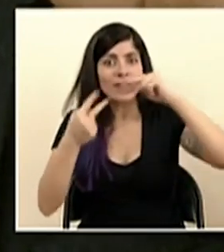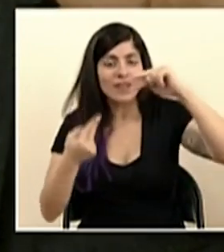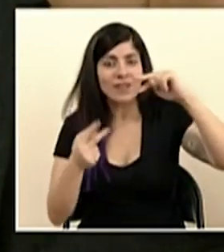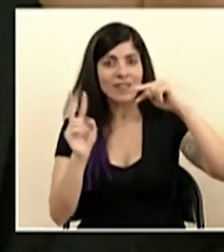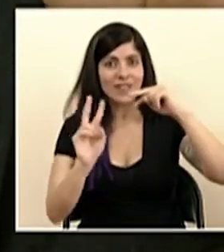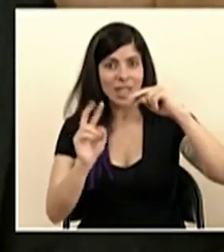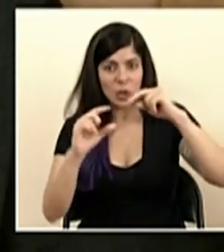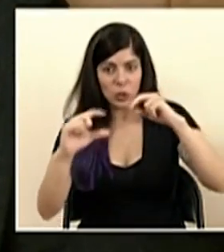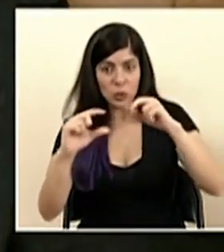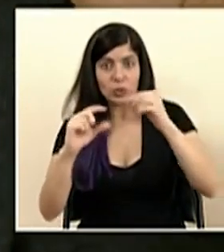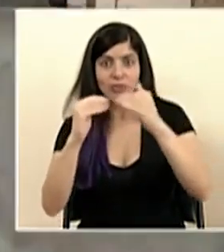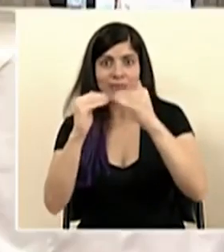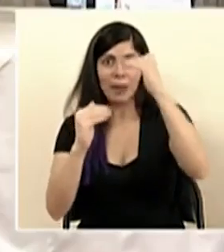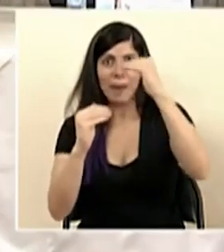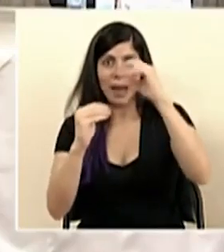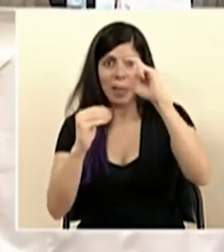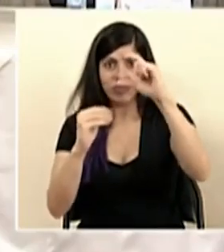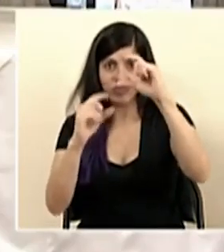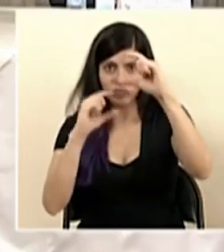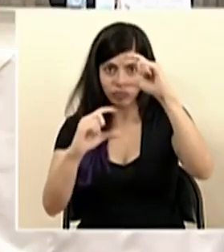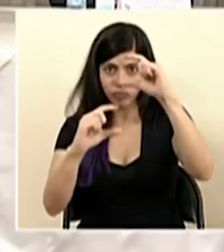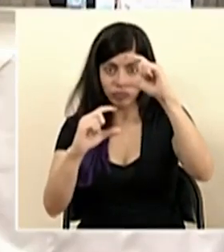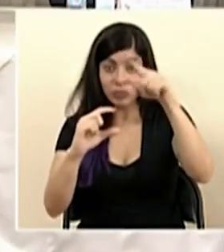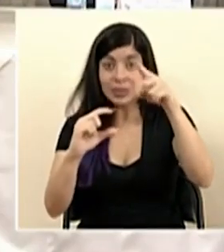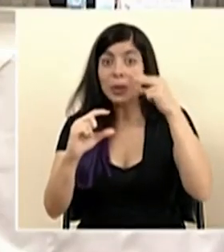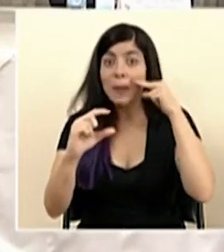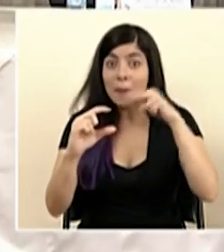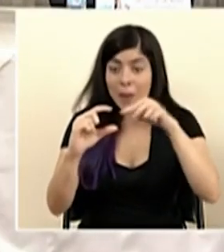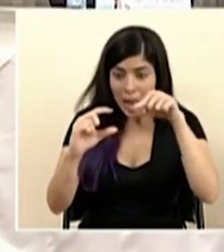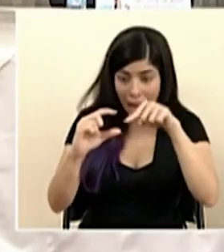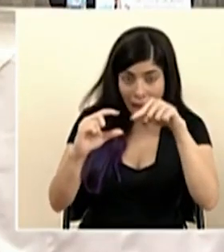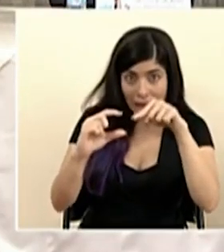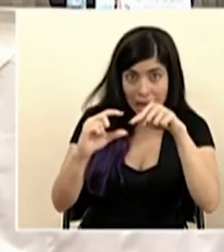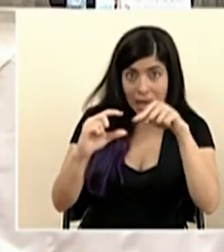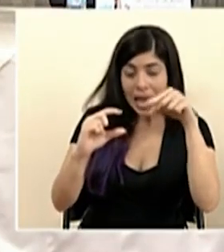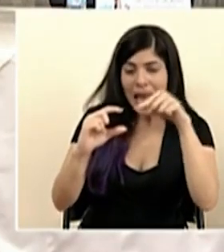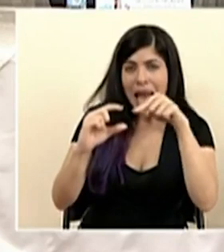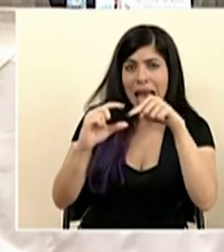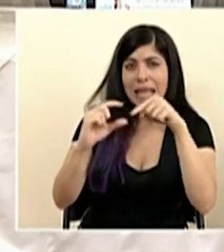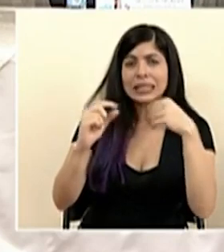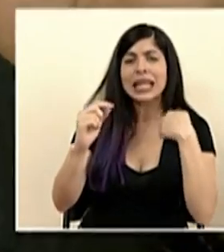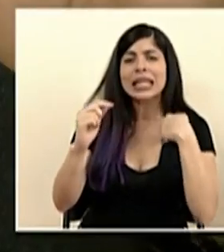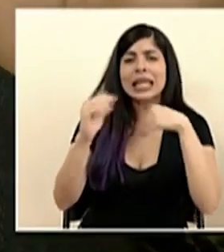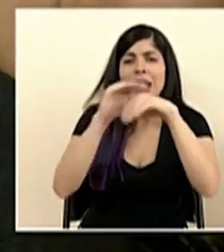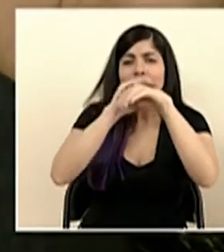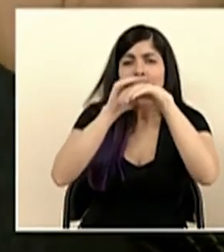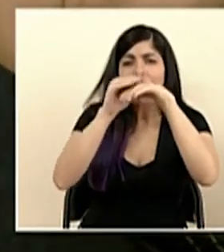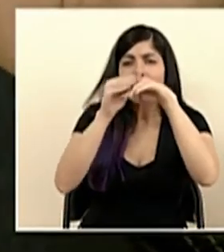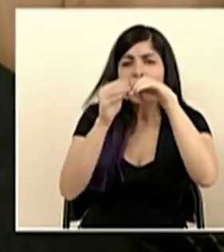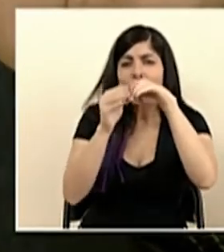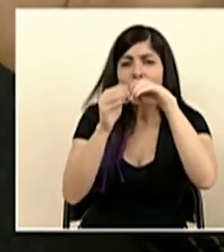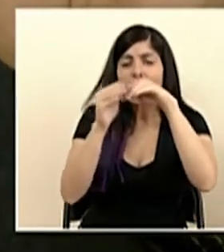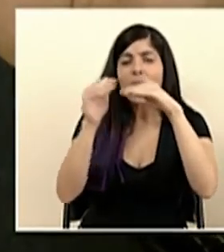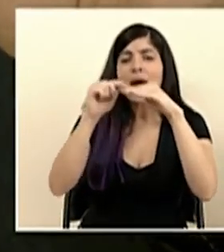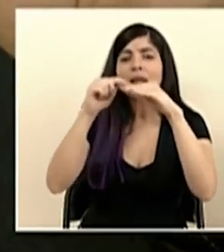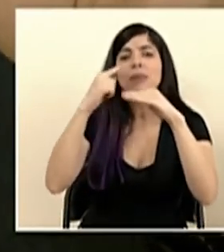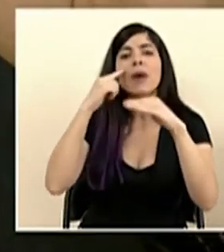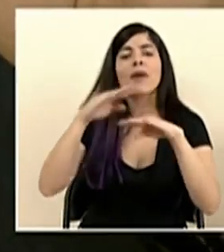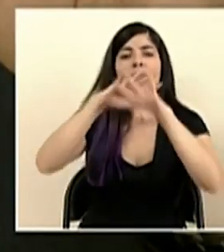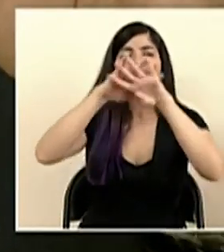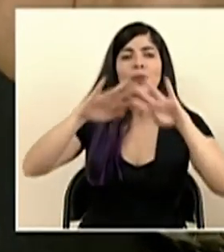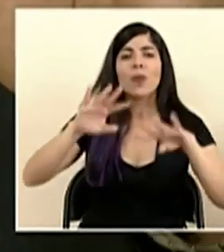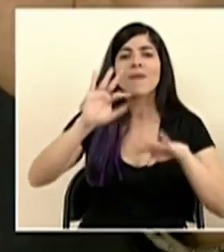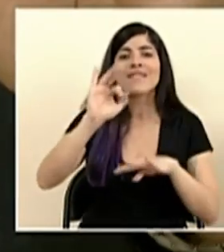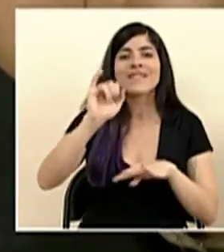Esto que está aquí, si ustedes lo pueden apreciar, tiene una pequeña membrana que es la que sirve para la filtración,